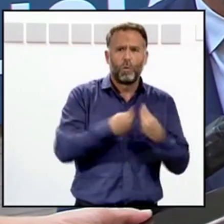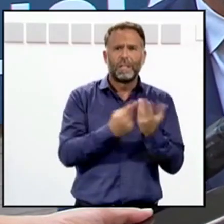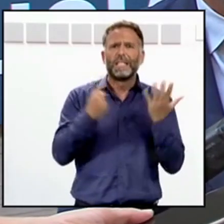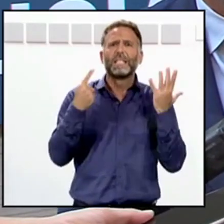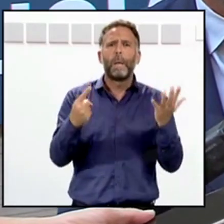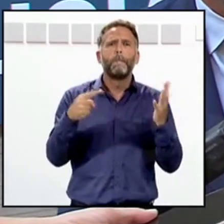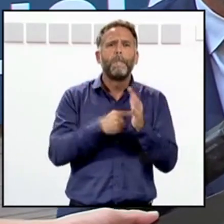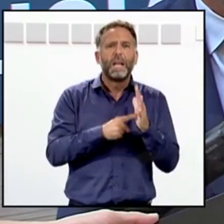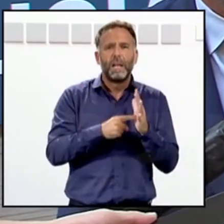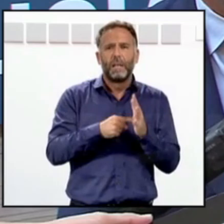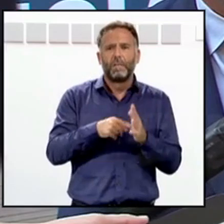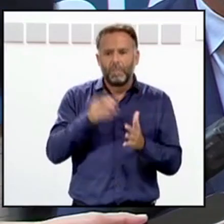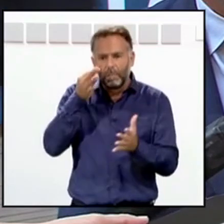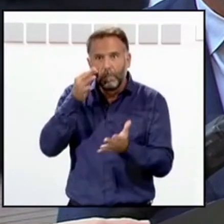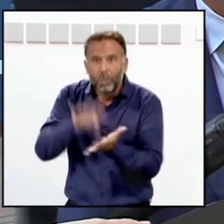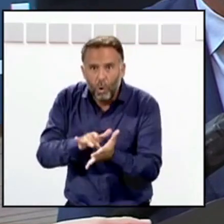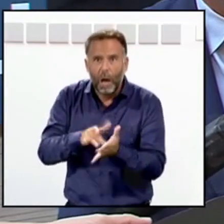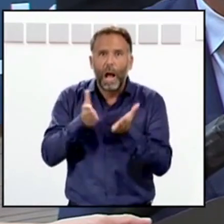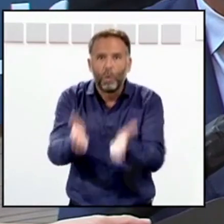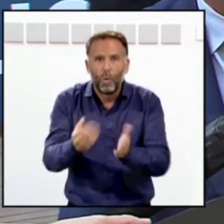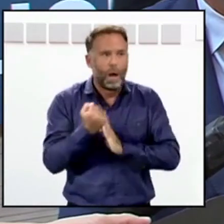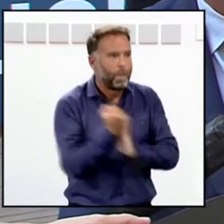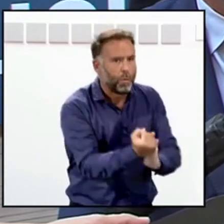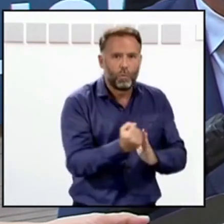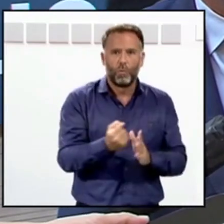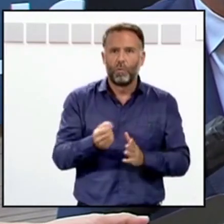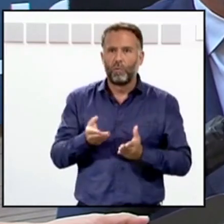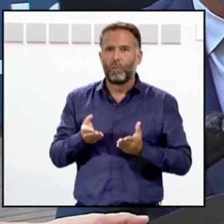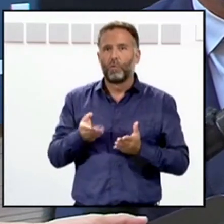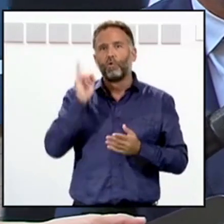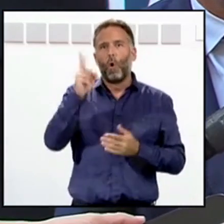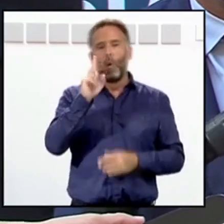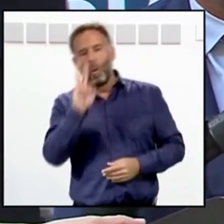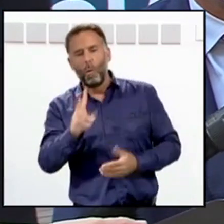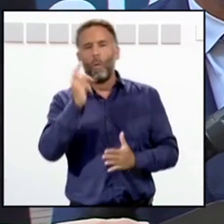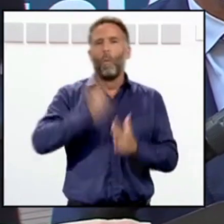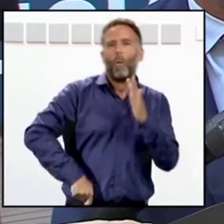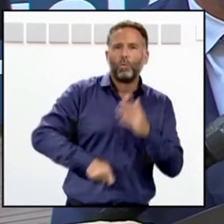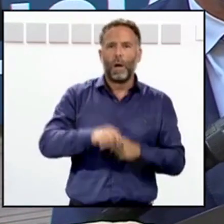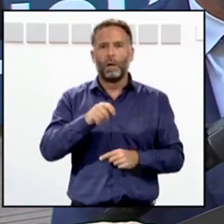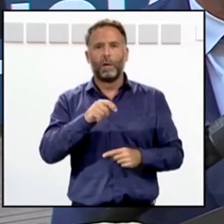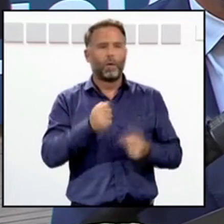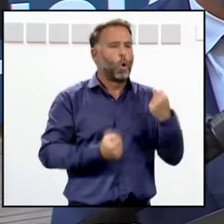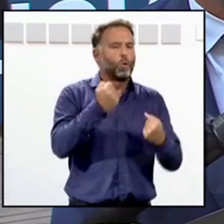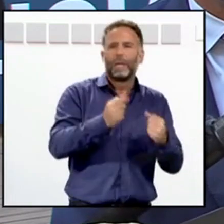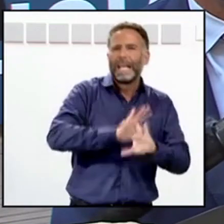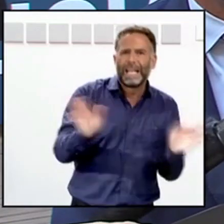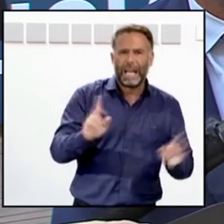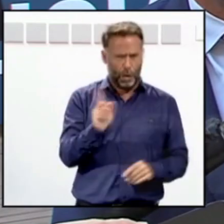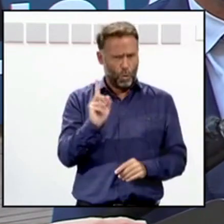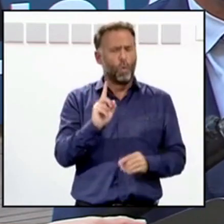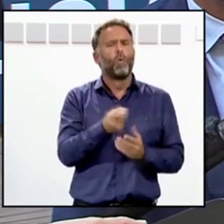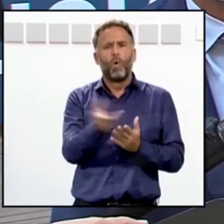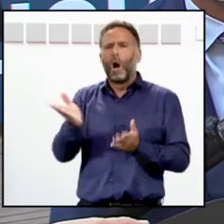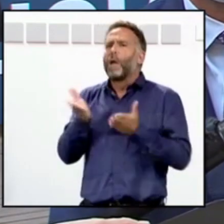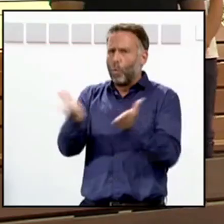casos, digamos, de asistencia, de apoyo, de ayuda a la gente. No se trata solo de recordar la ordenanza tal o cual, de tráfico o lo que sea, sino de